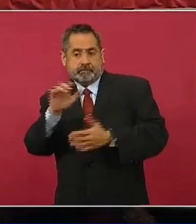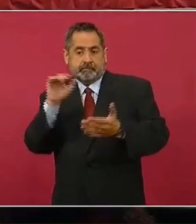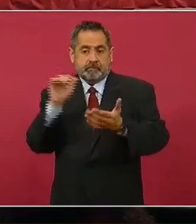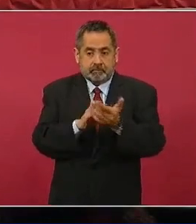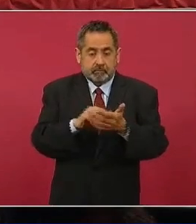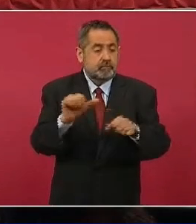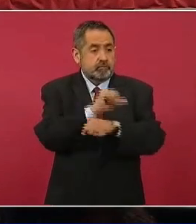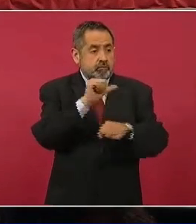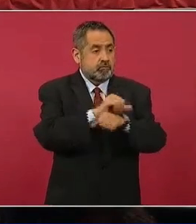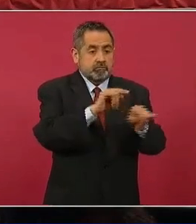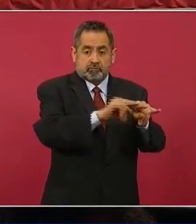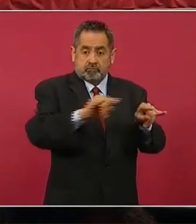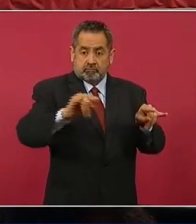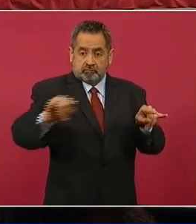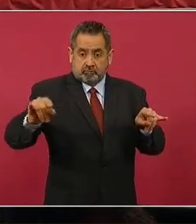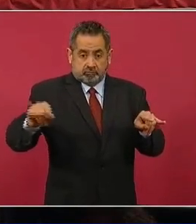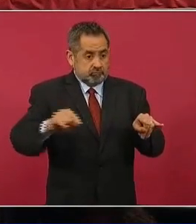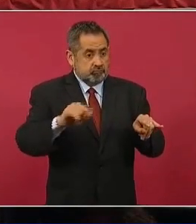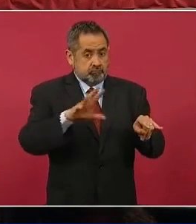vehículos.